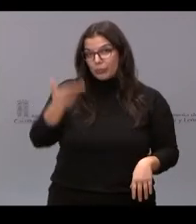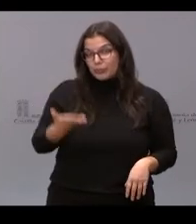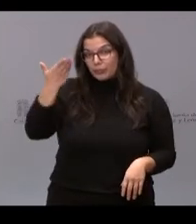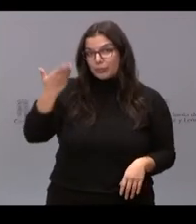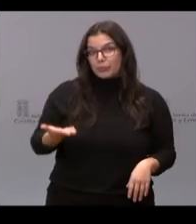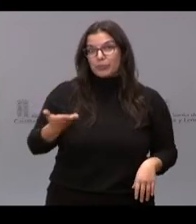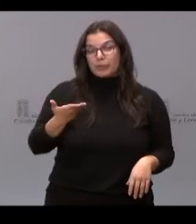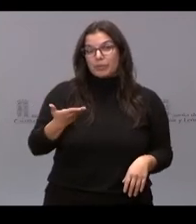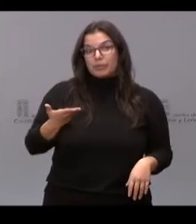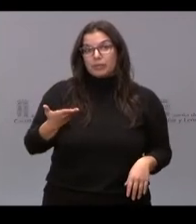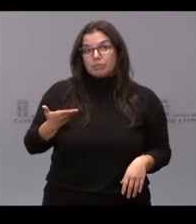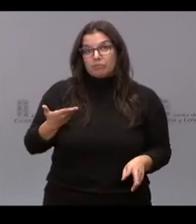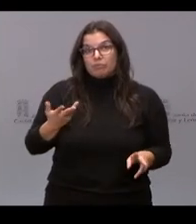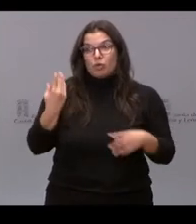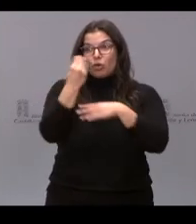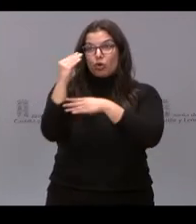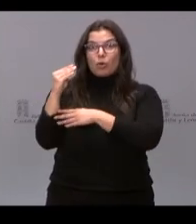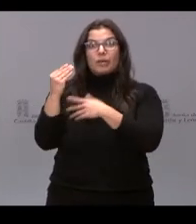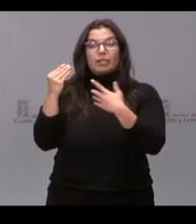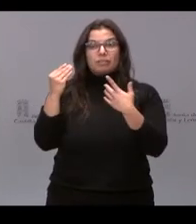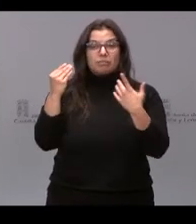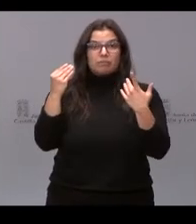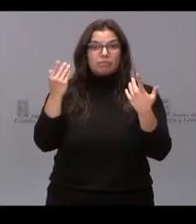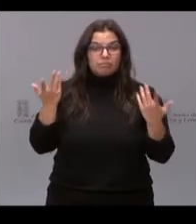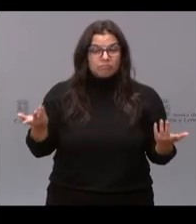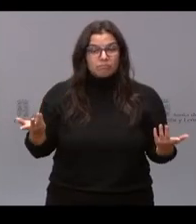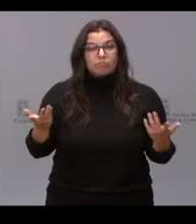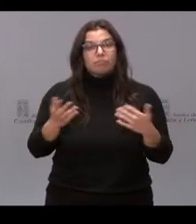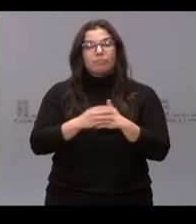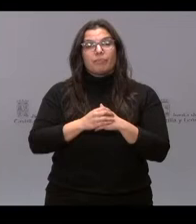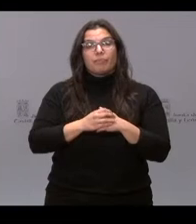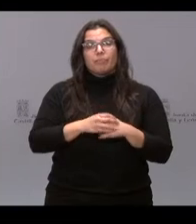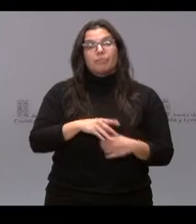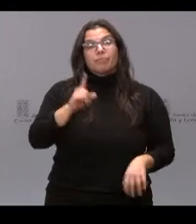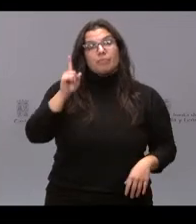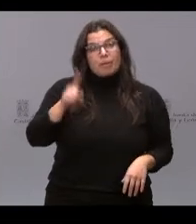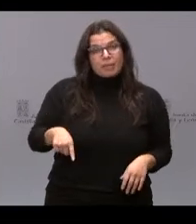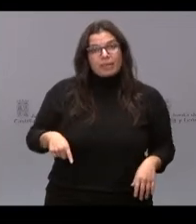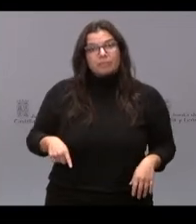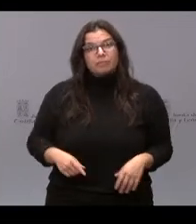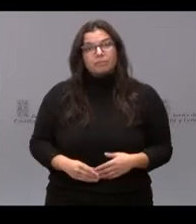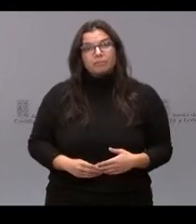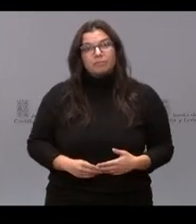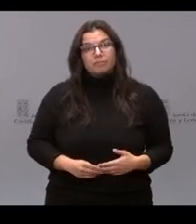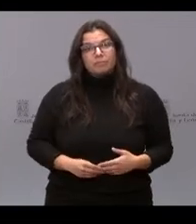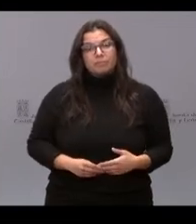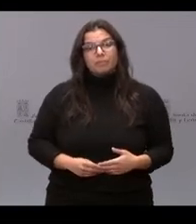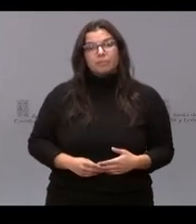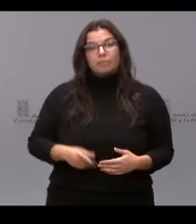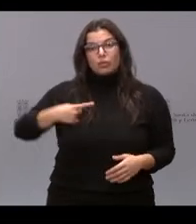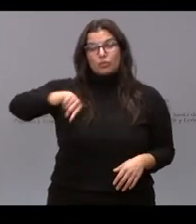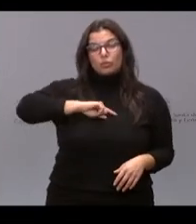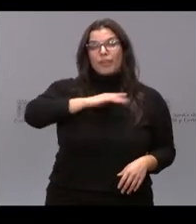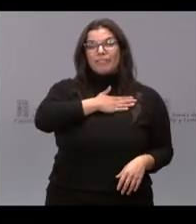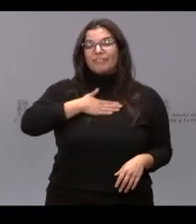las nuevas generaciones, la gente joven. También lo que queremos en este